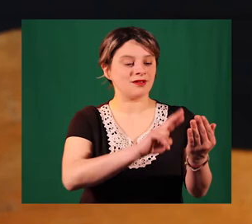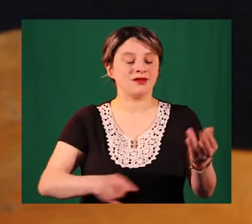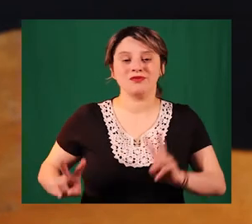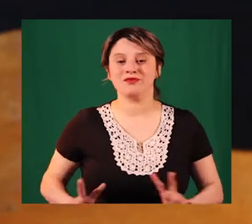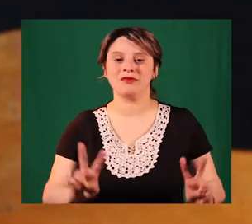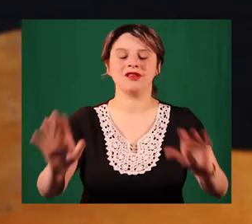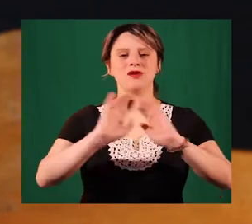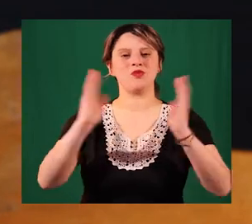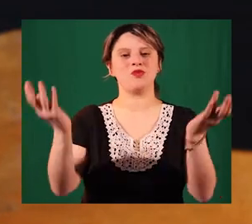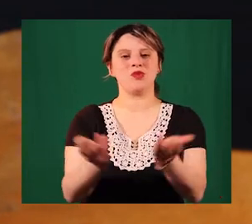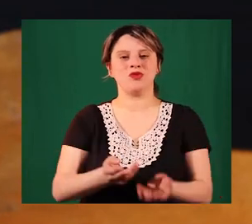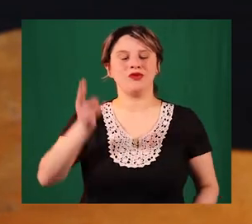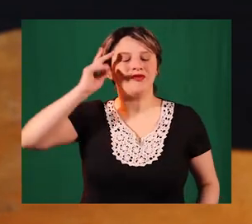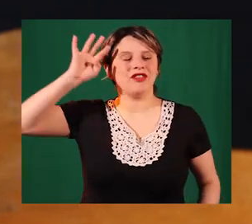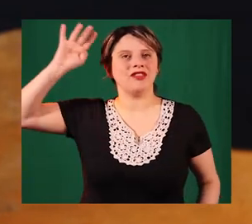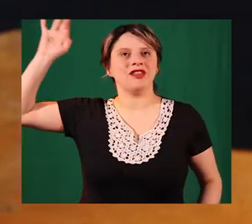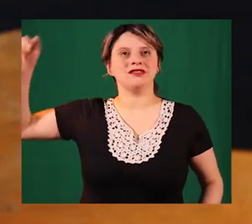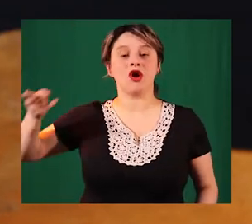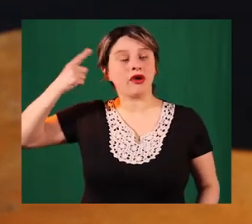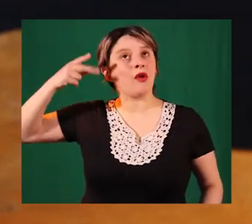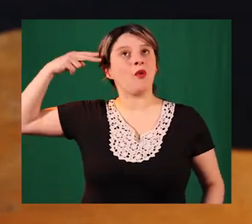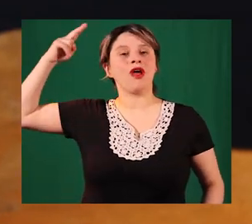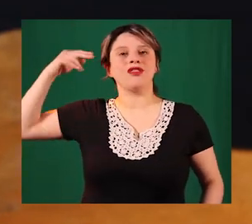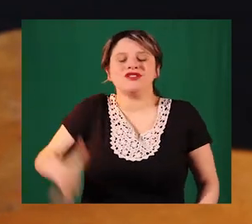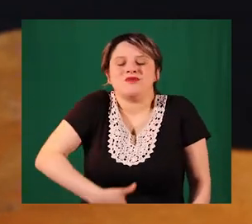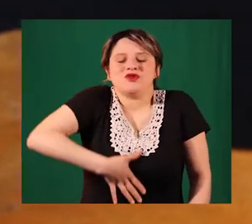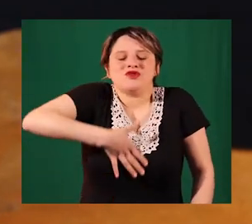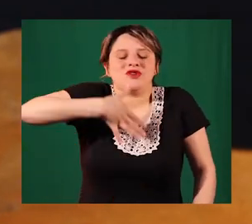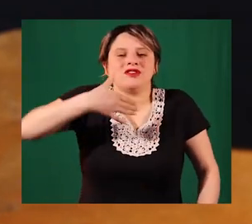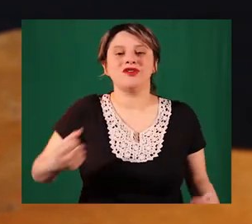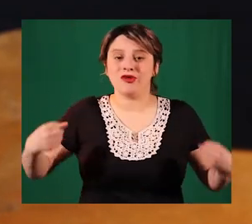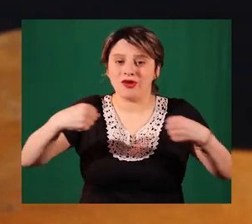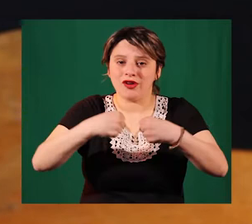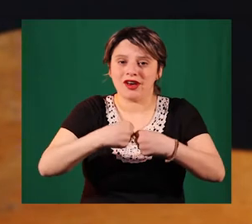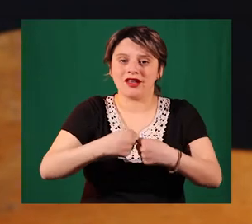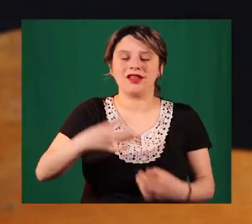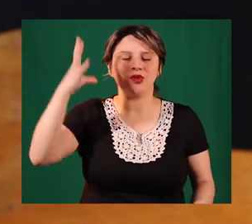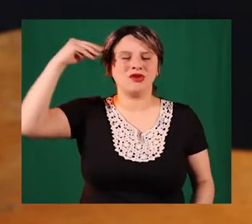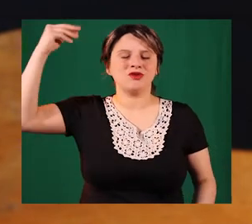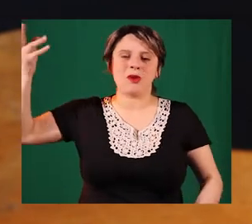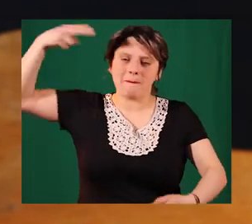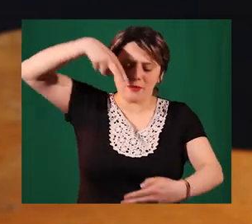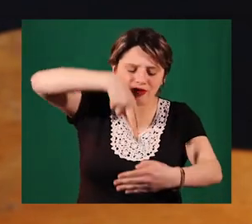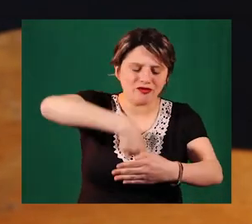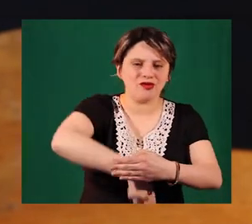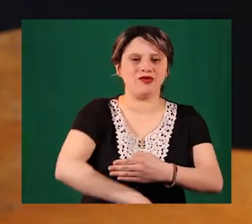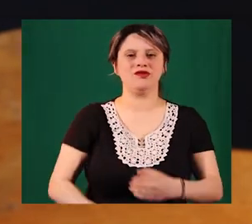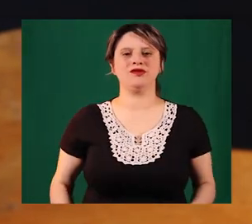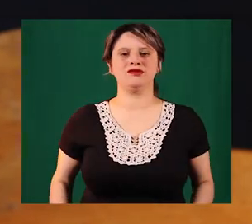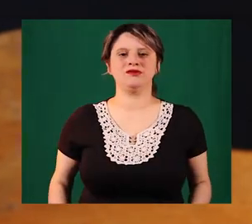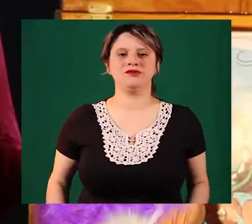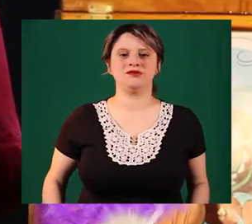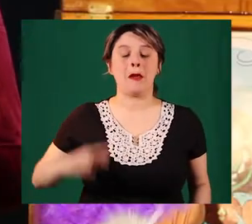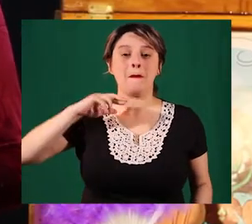La lectura es un viaje hacia mundos fantásticos, hacia recuerdos, emociones. Nos conecta con nuestros sueños y anhelos más profundos.